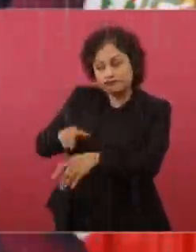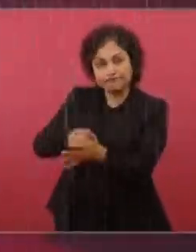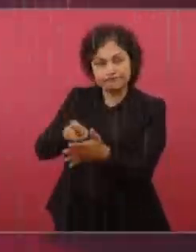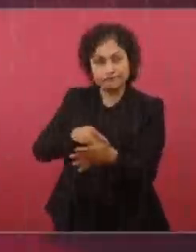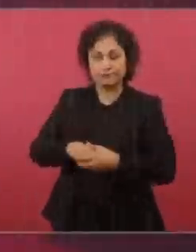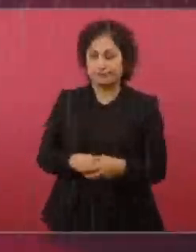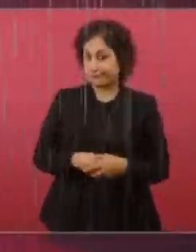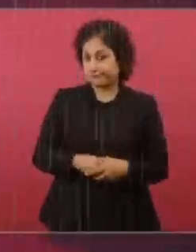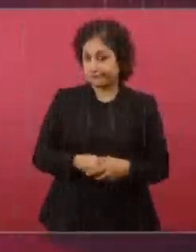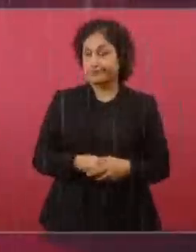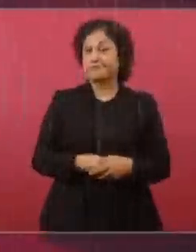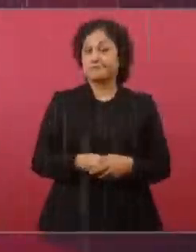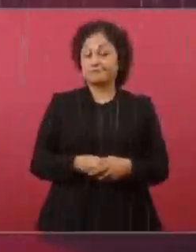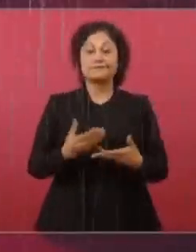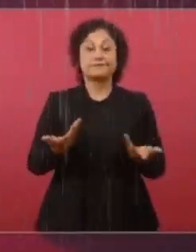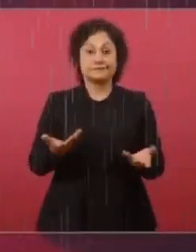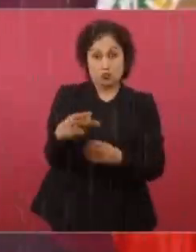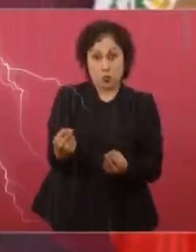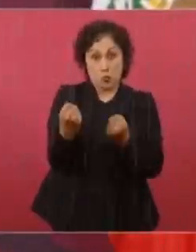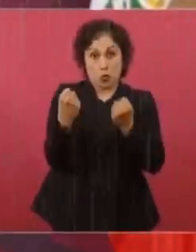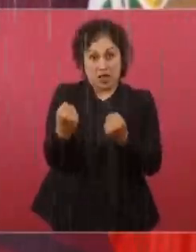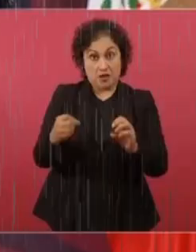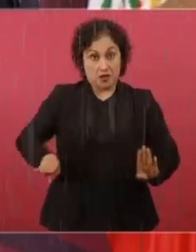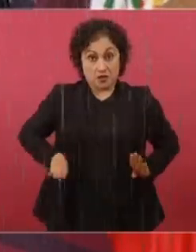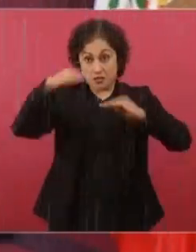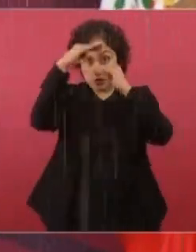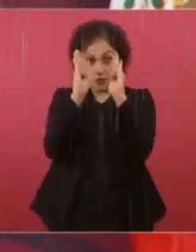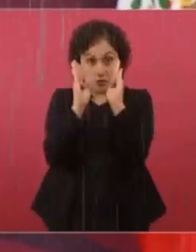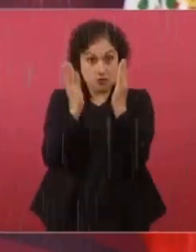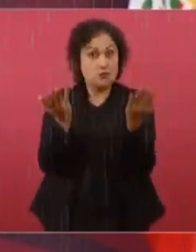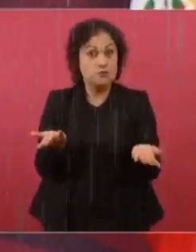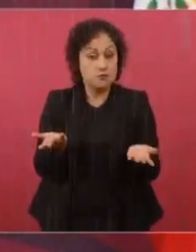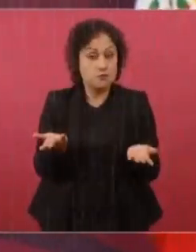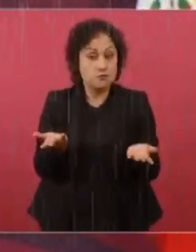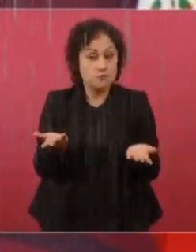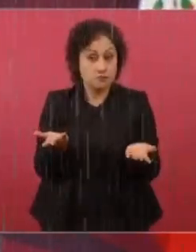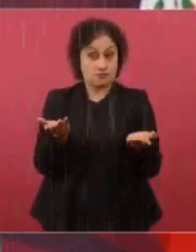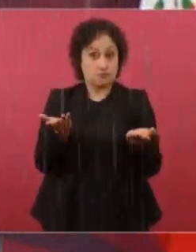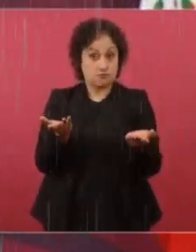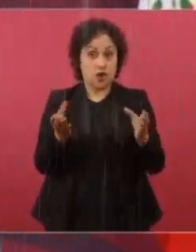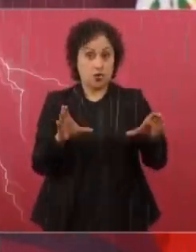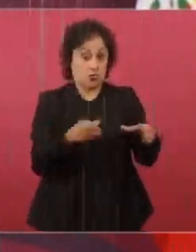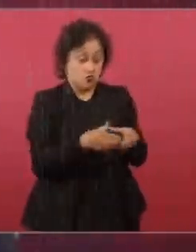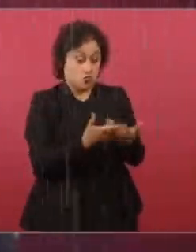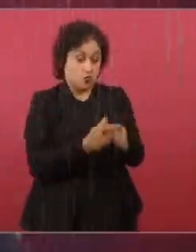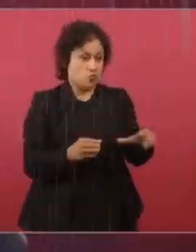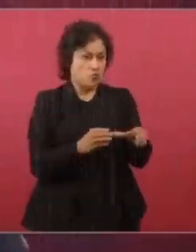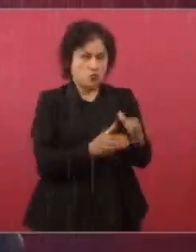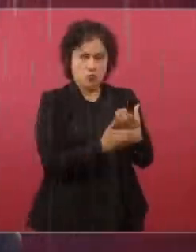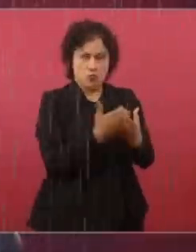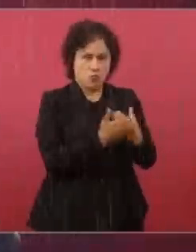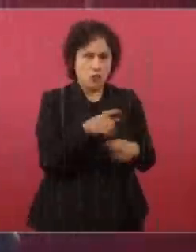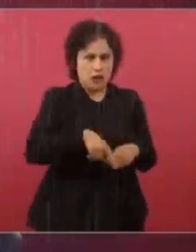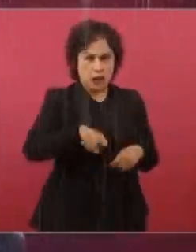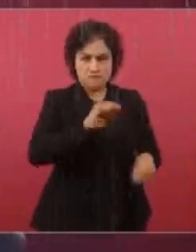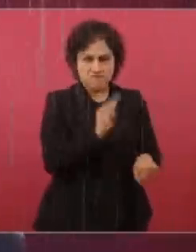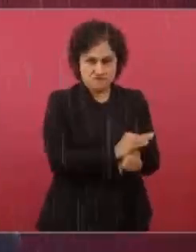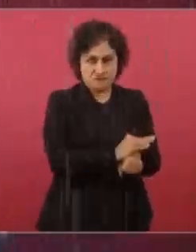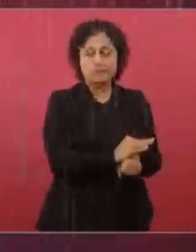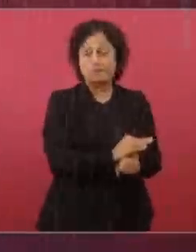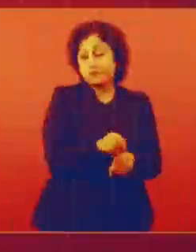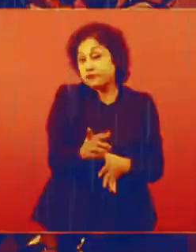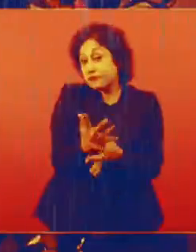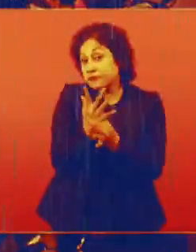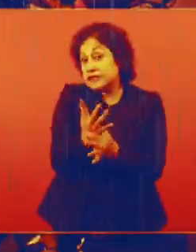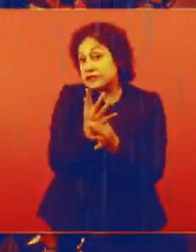Ya ha convertido el supremo poder conservador, defensa de la minoría conservadora. Están argumentando de